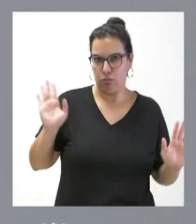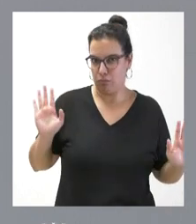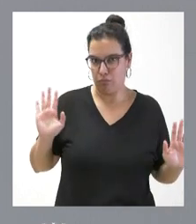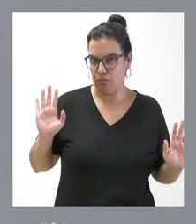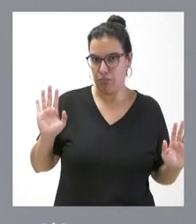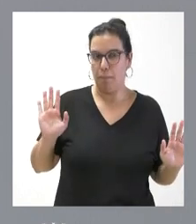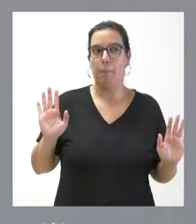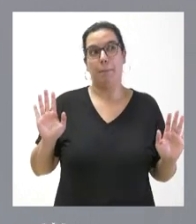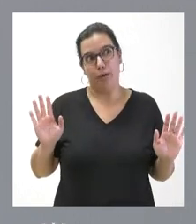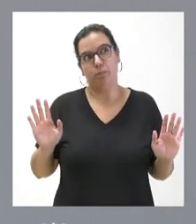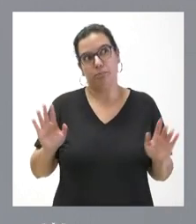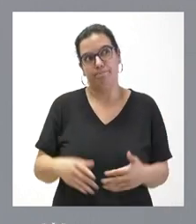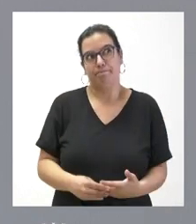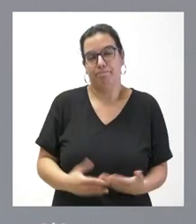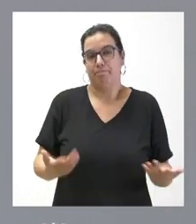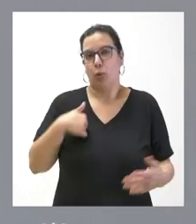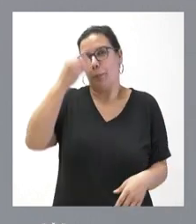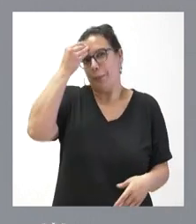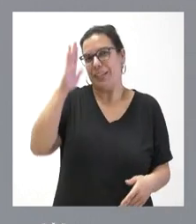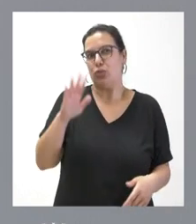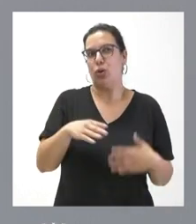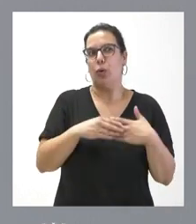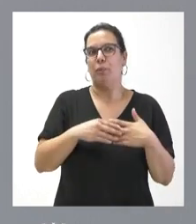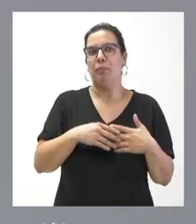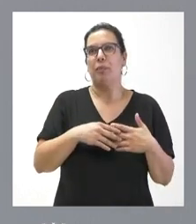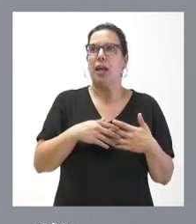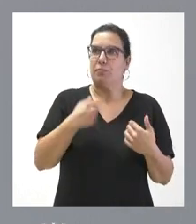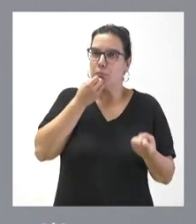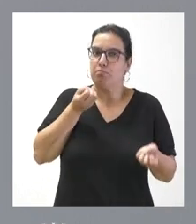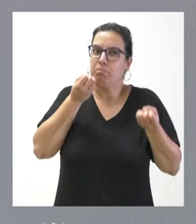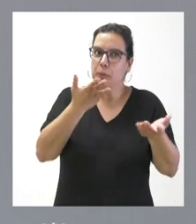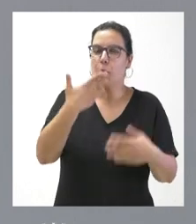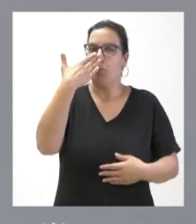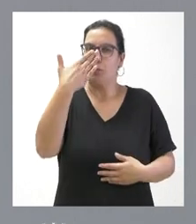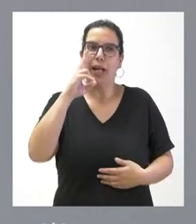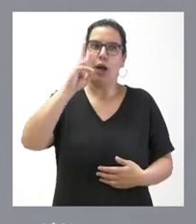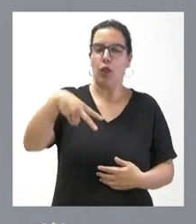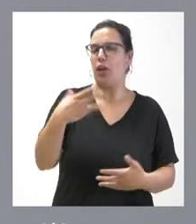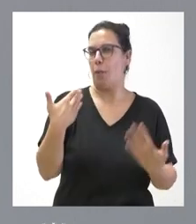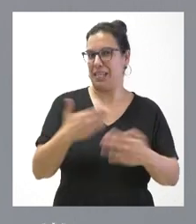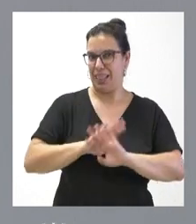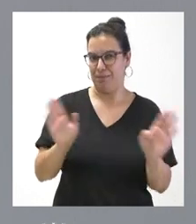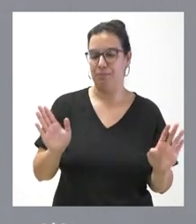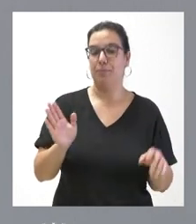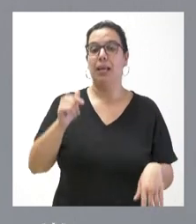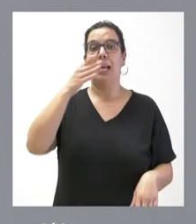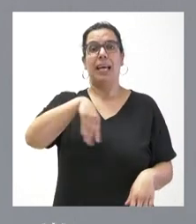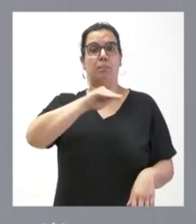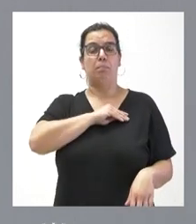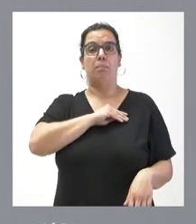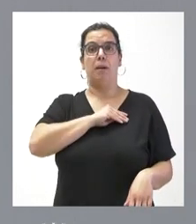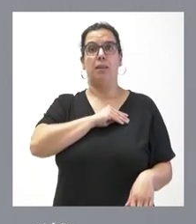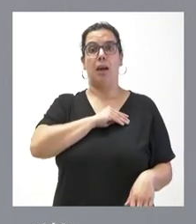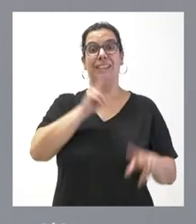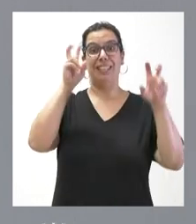pero yo creo que ponerlo de manifiesto nunca está mal. España es un país deficitario en